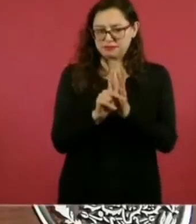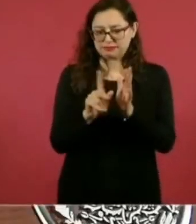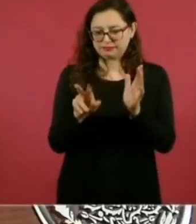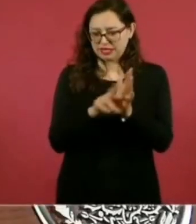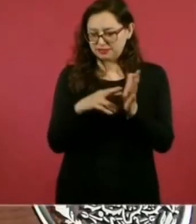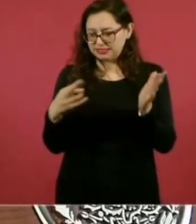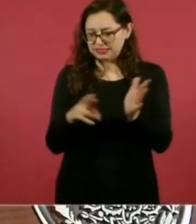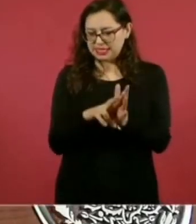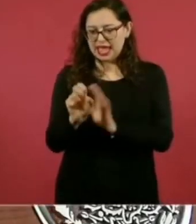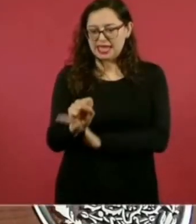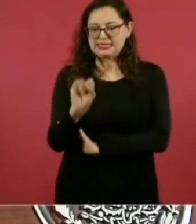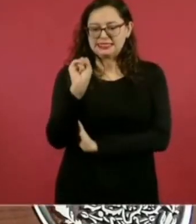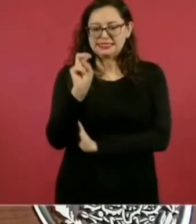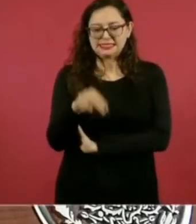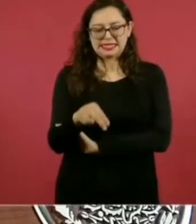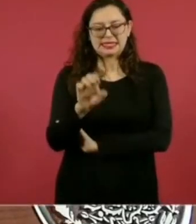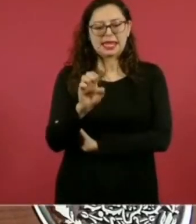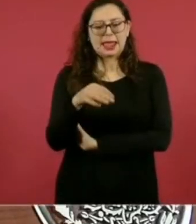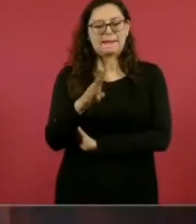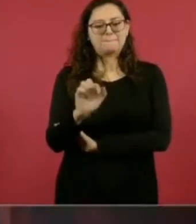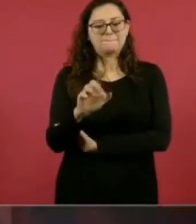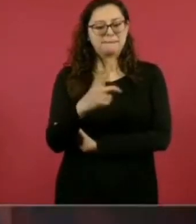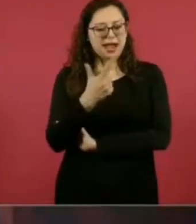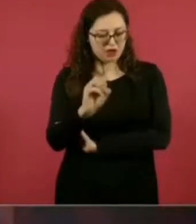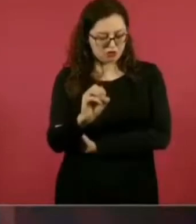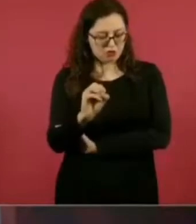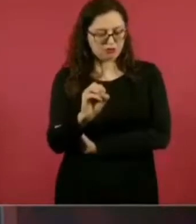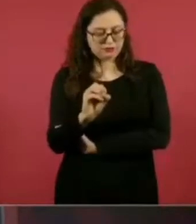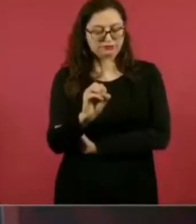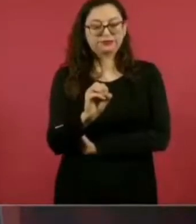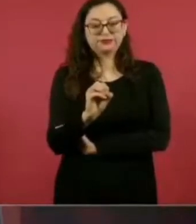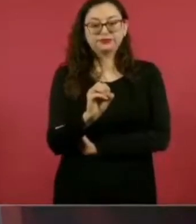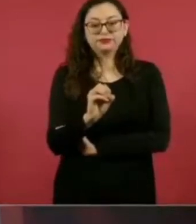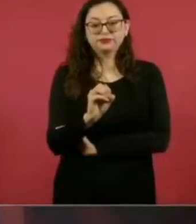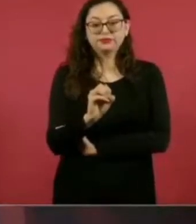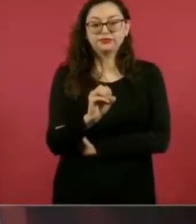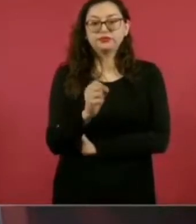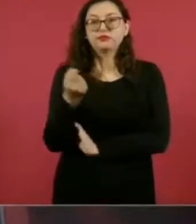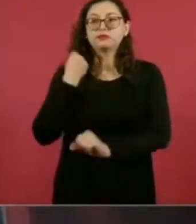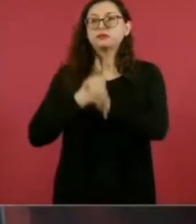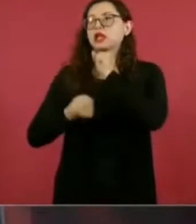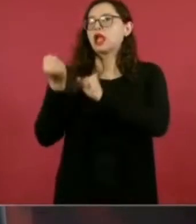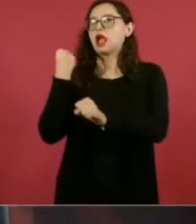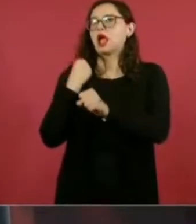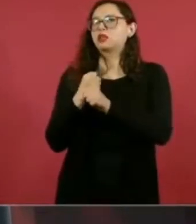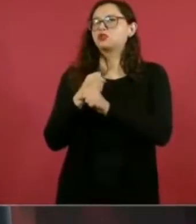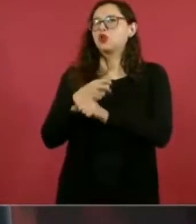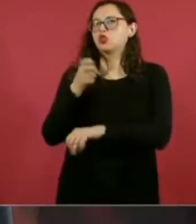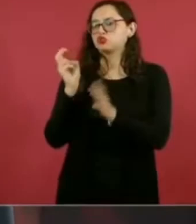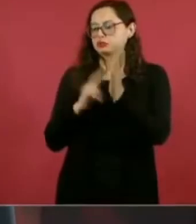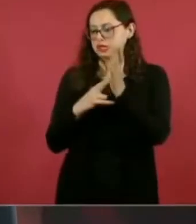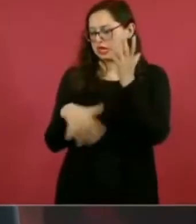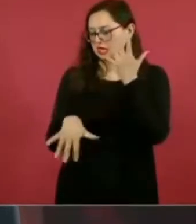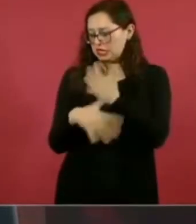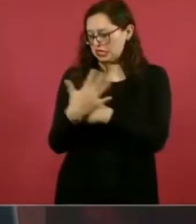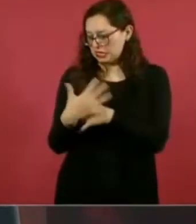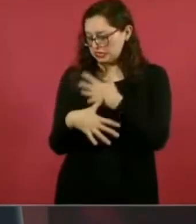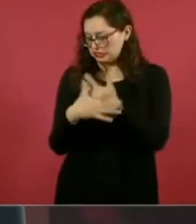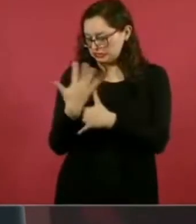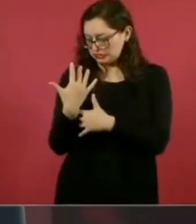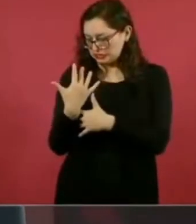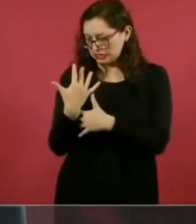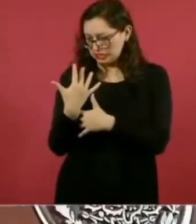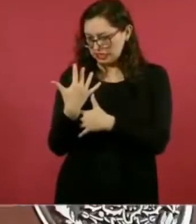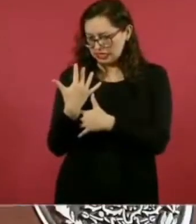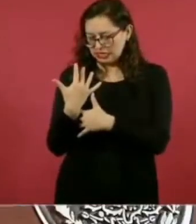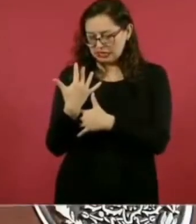que creo que en 2015 le dieron